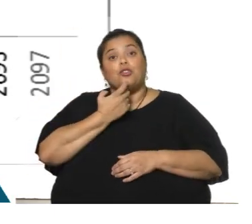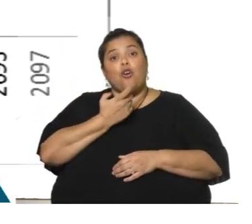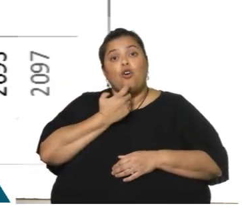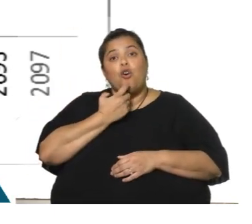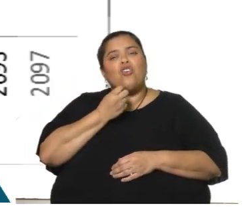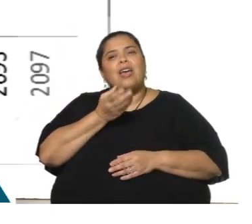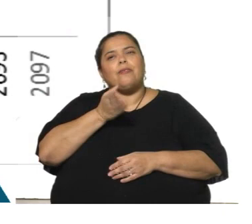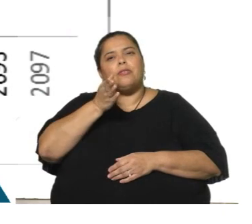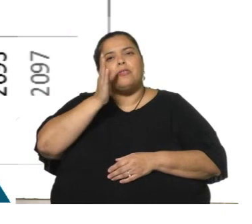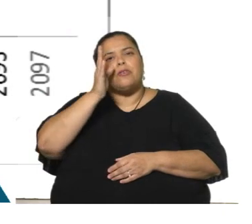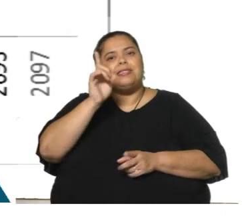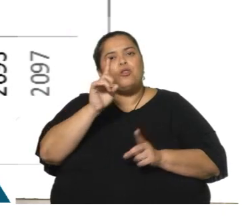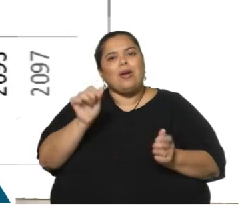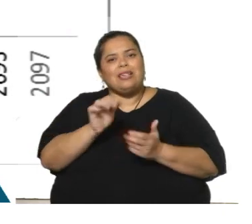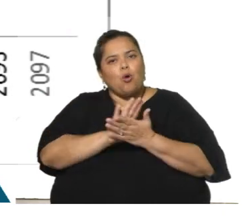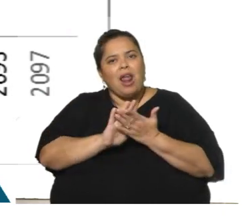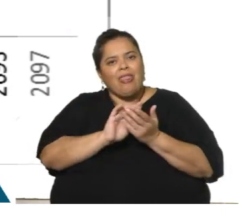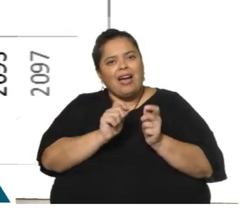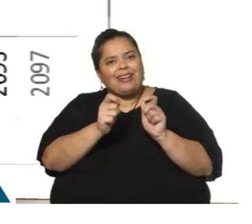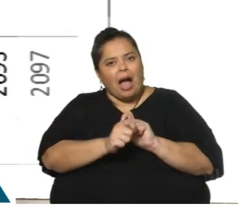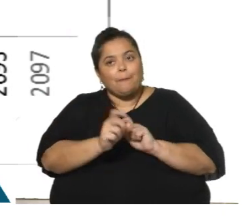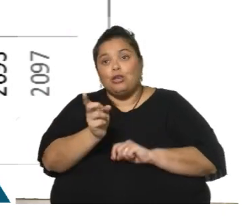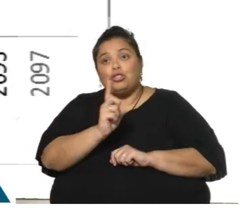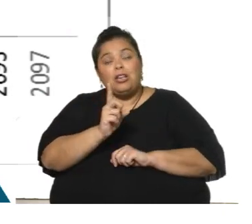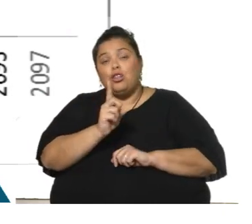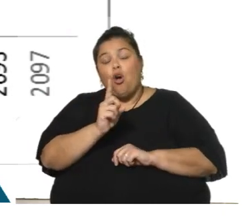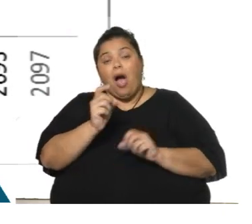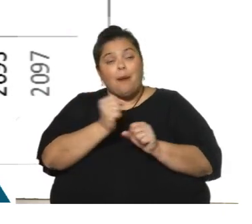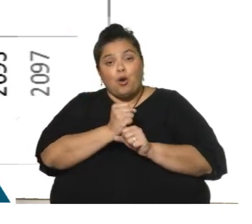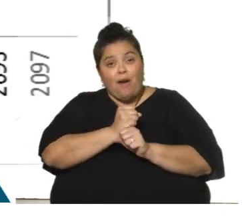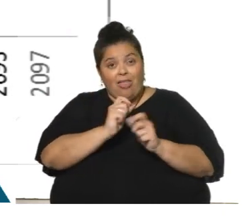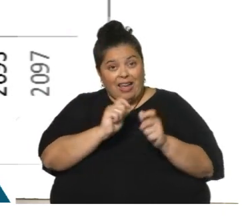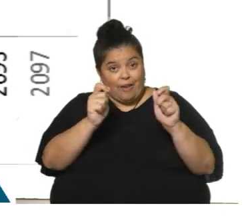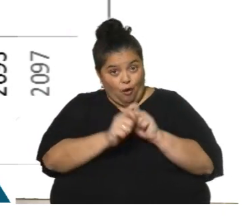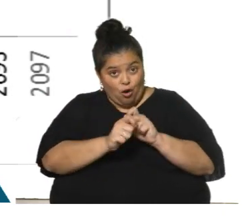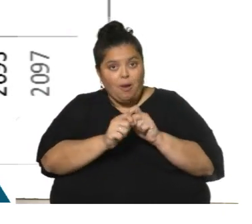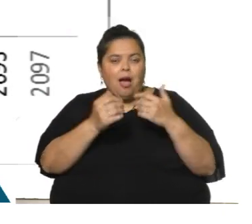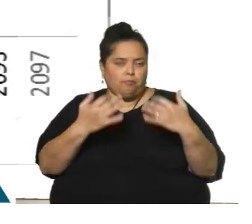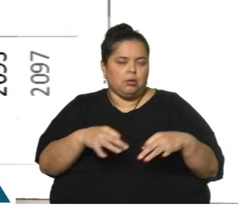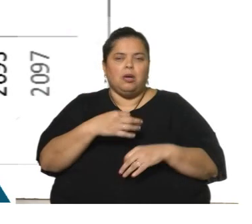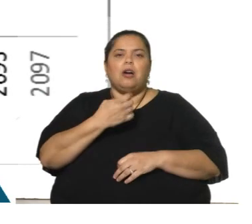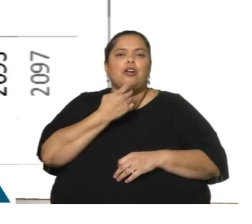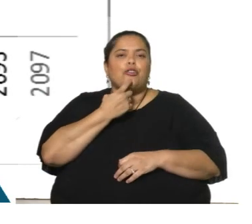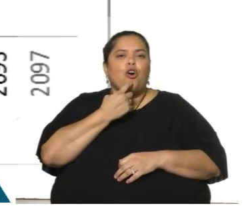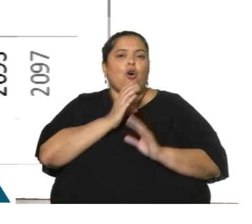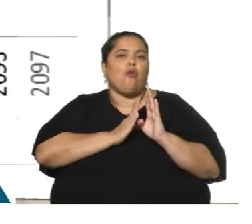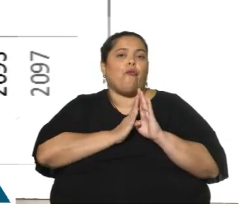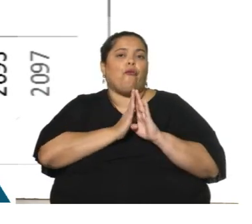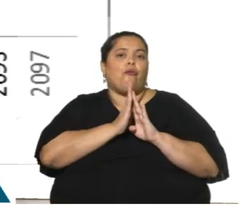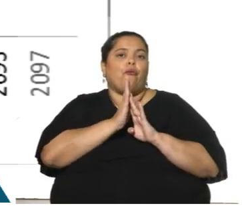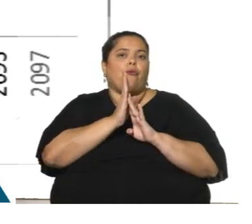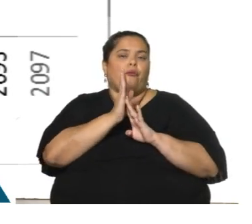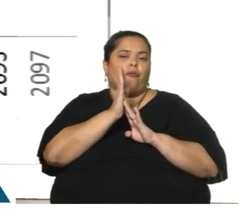yendo si no hacemos nada. Si no hubiera salido esta reforma, la línea roja va en forma